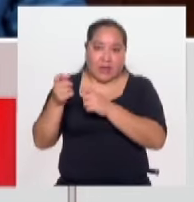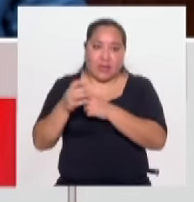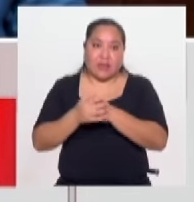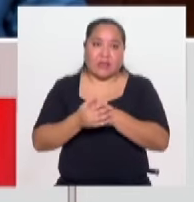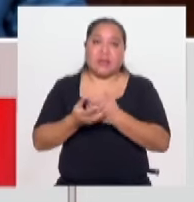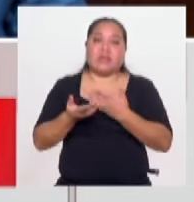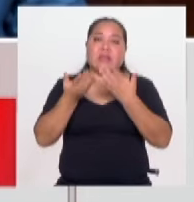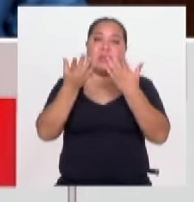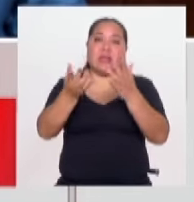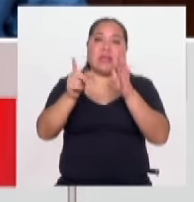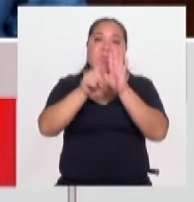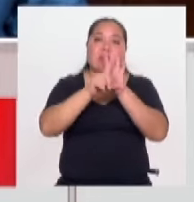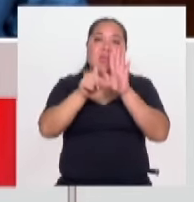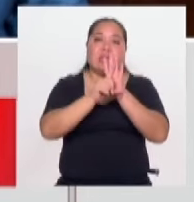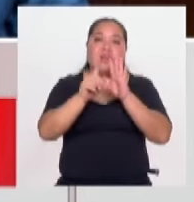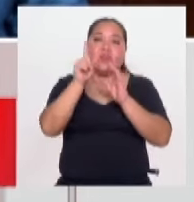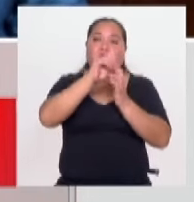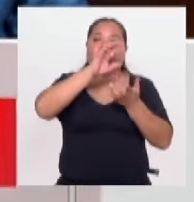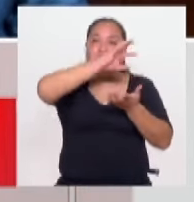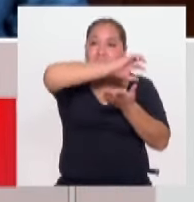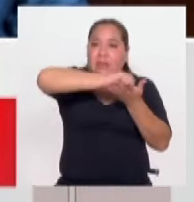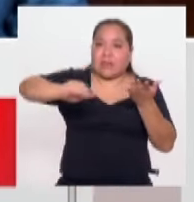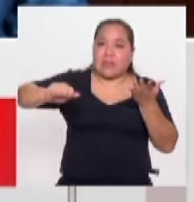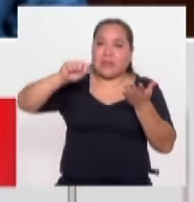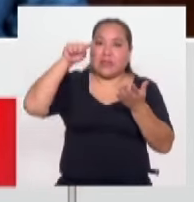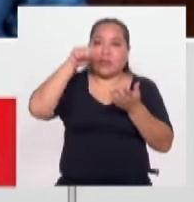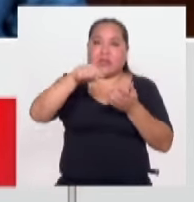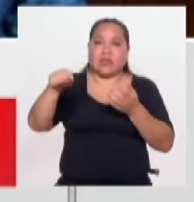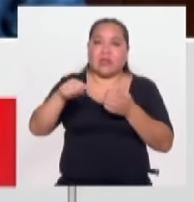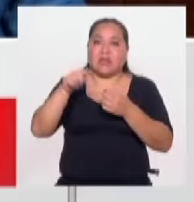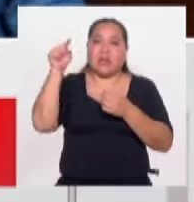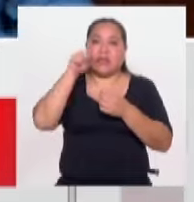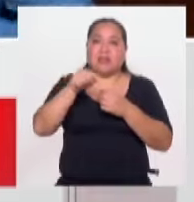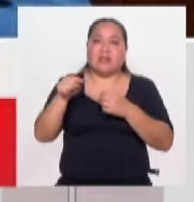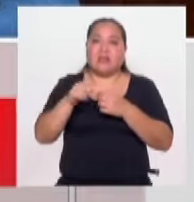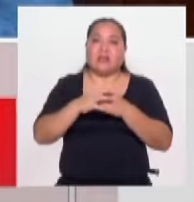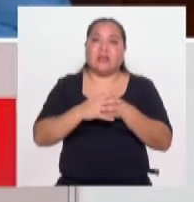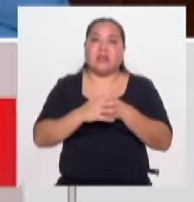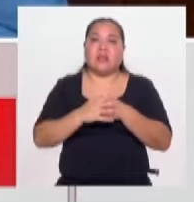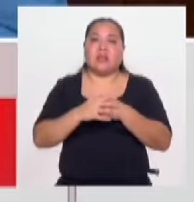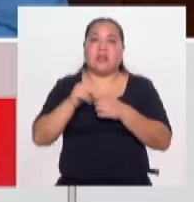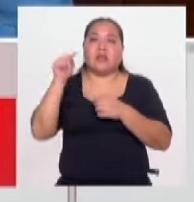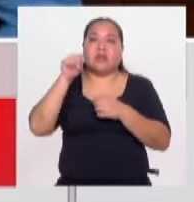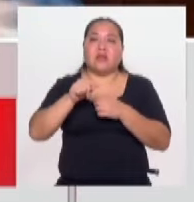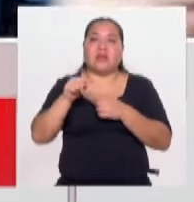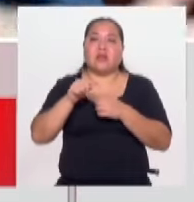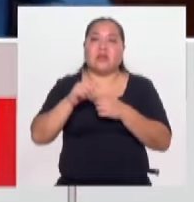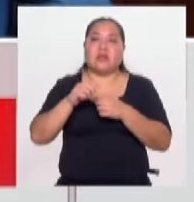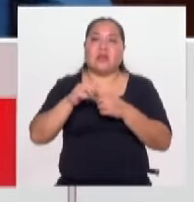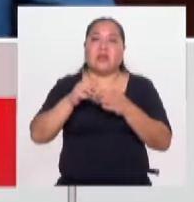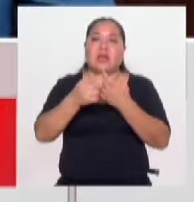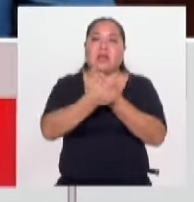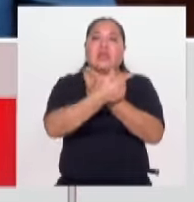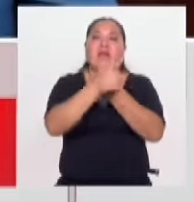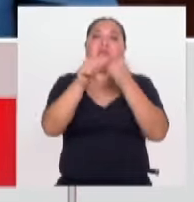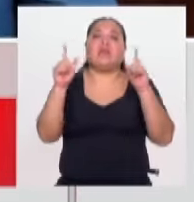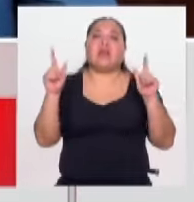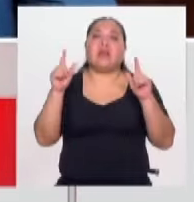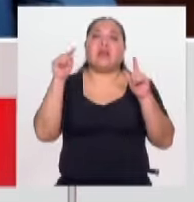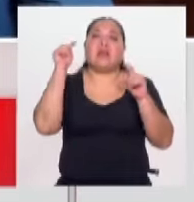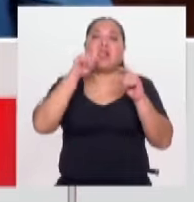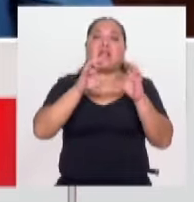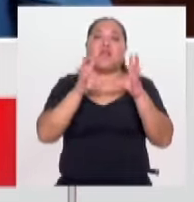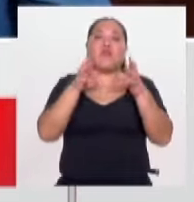simplemente no solo sean destituidos, sino sean considerados cómplices, porque esa gente libera bandas y esas bandas siguen matando.